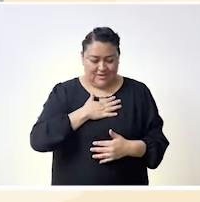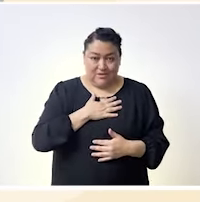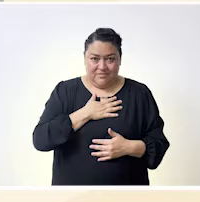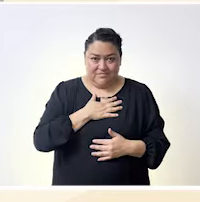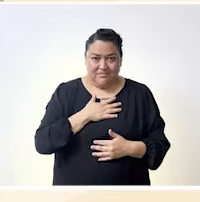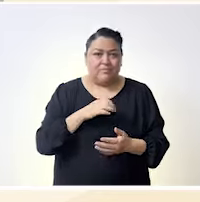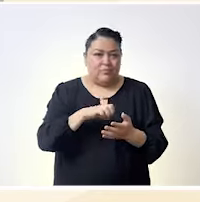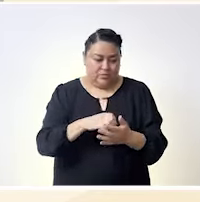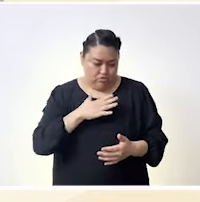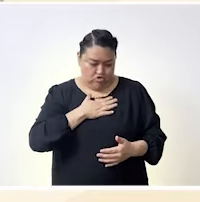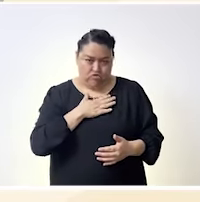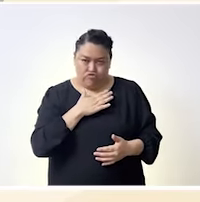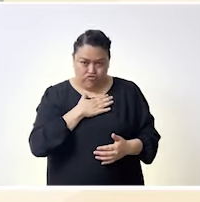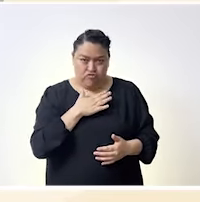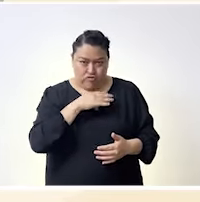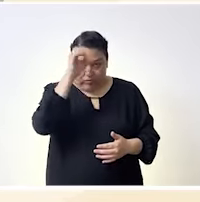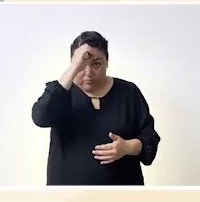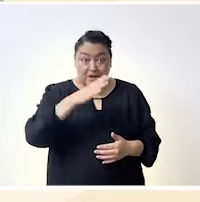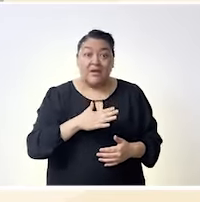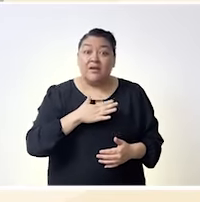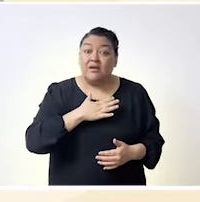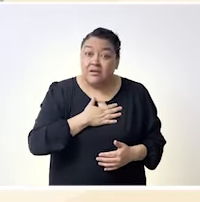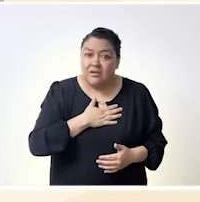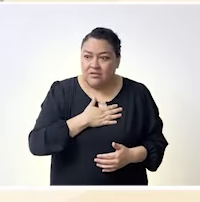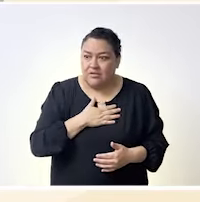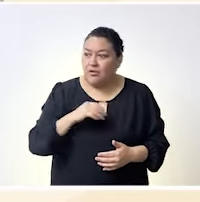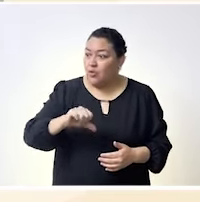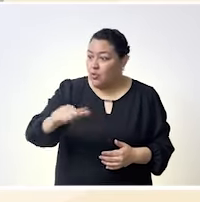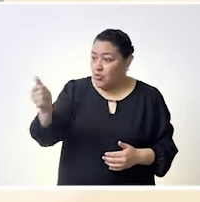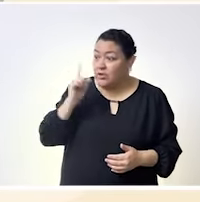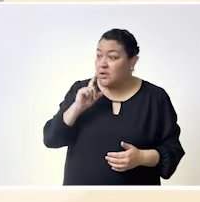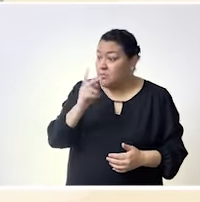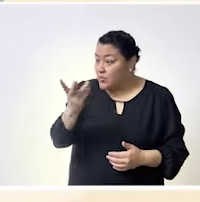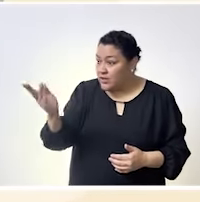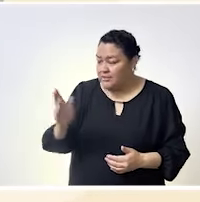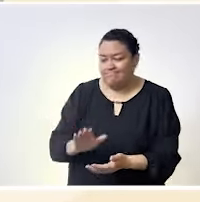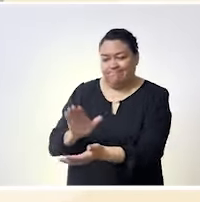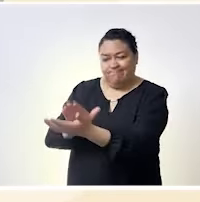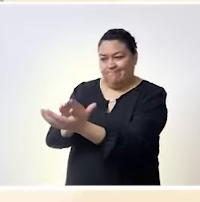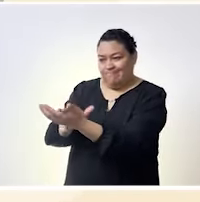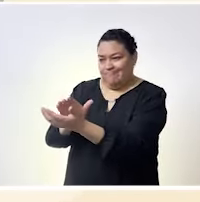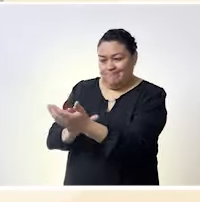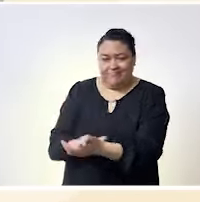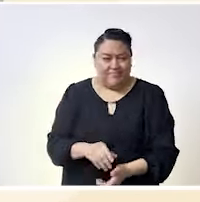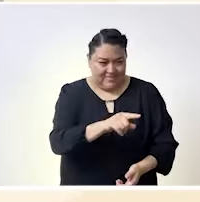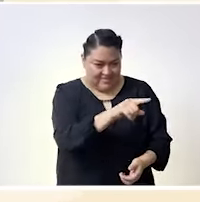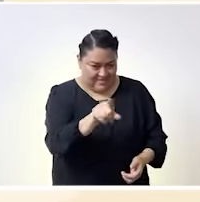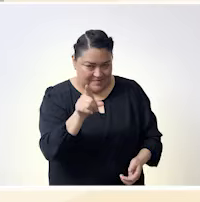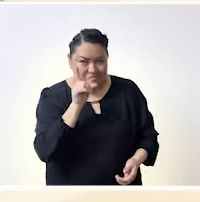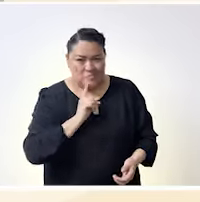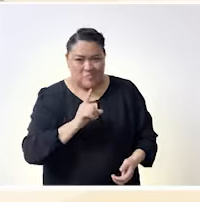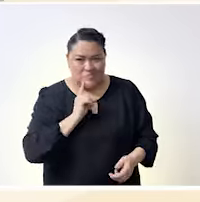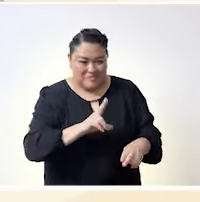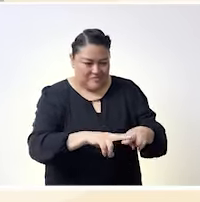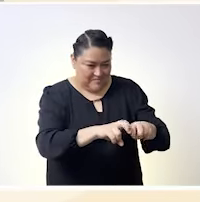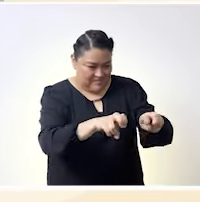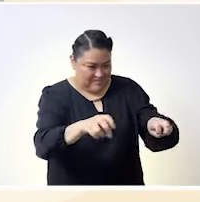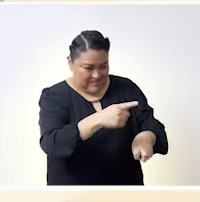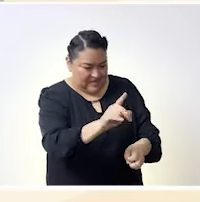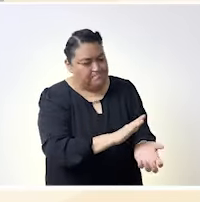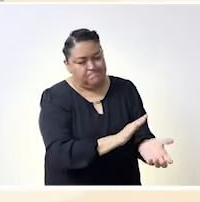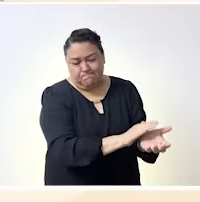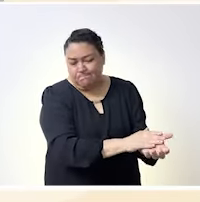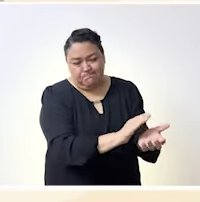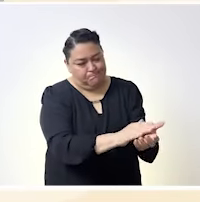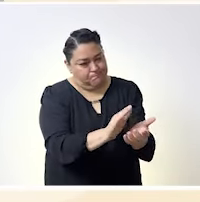estamos yo estoy por ejemplo y hablo por mí que yo voy a aplaudir a cualquier mujer y aplaudo a estas tres mujeres a cuatro mujeres que están